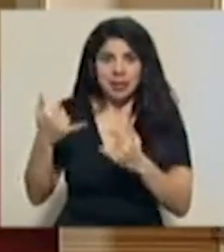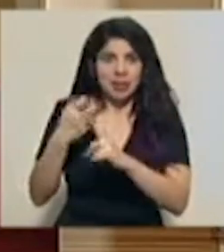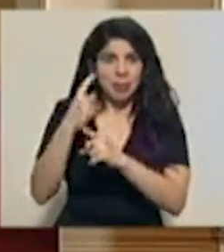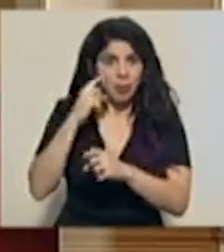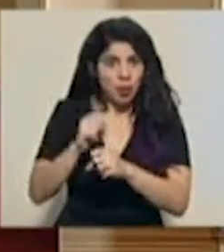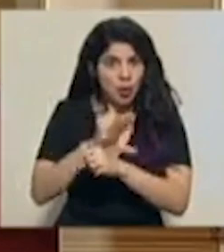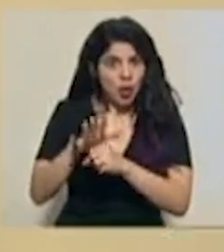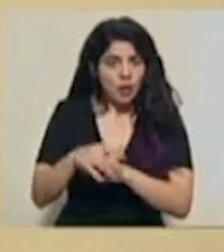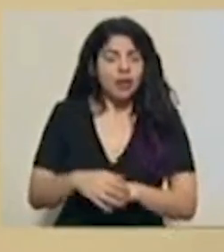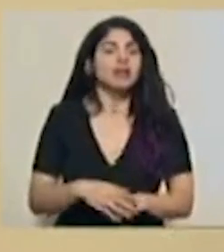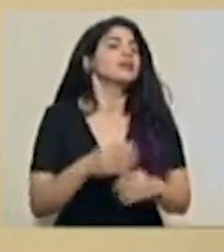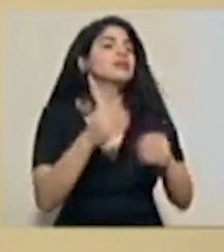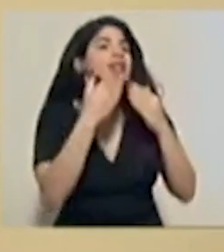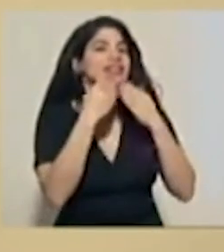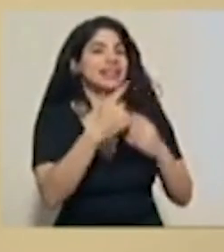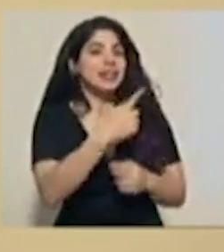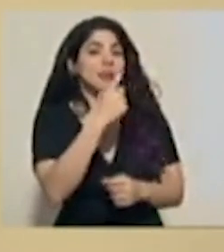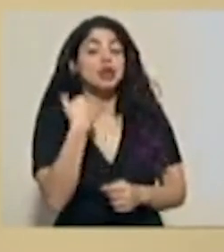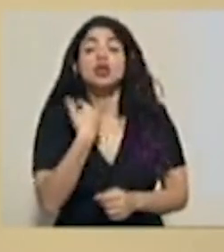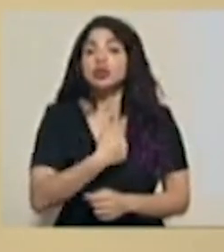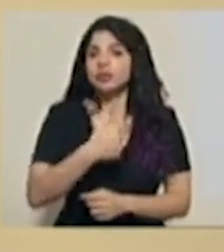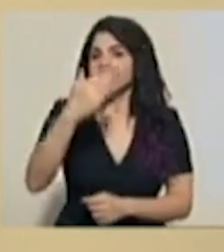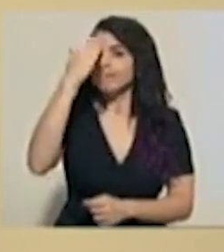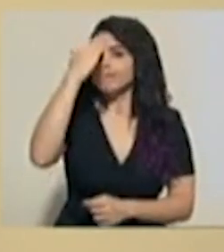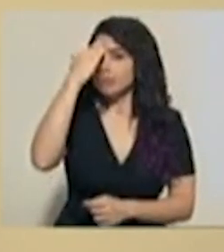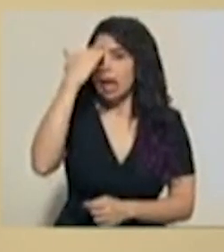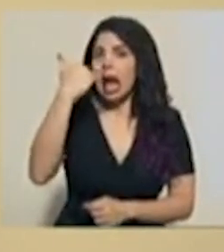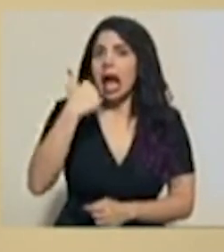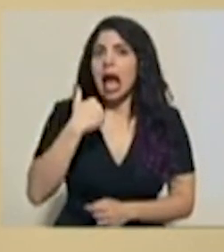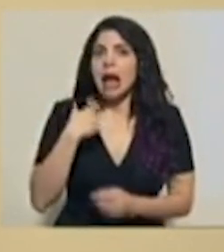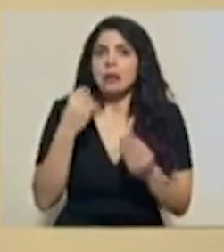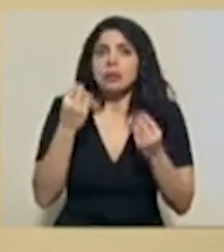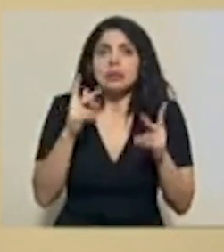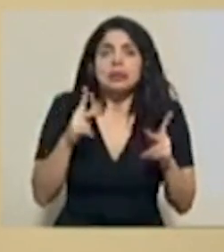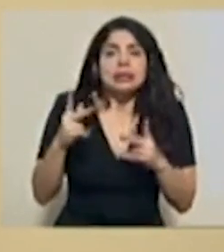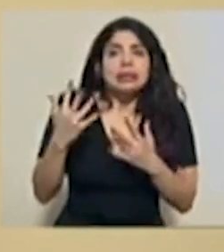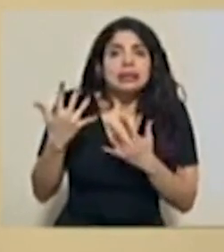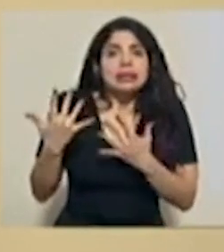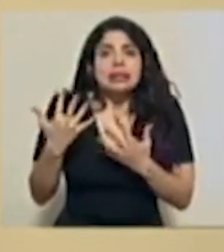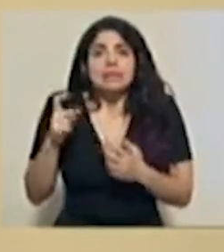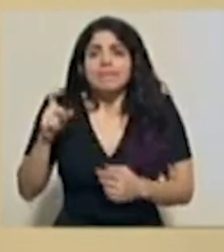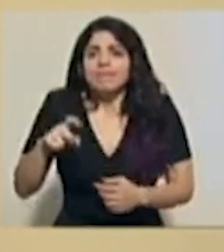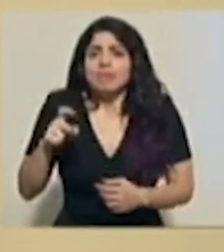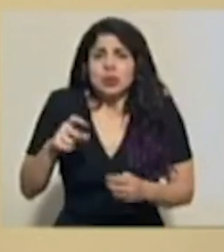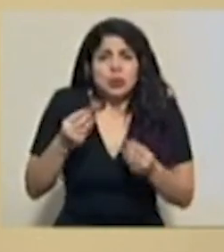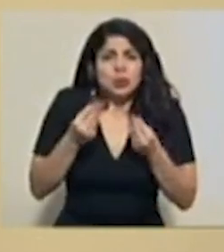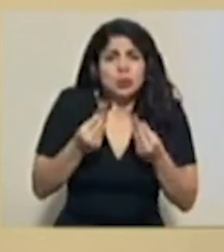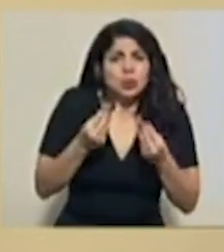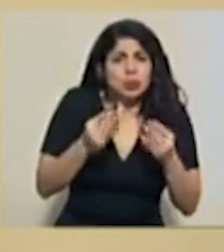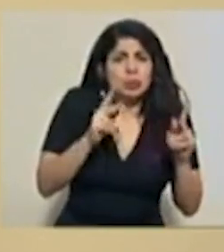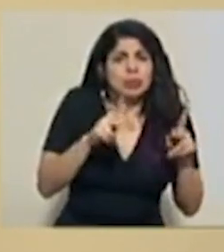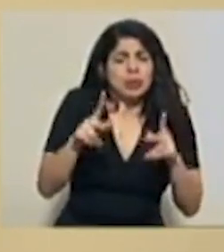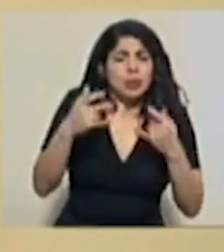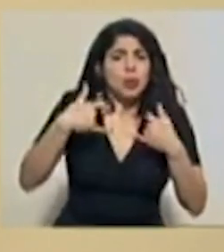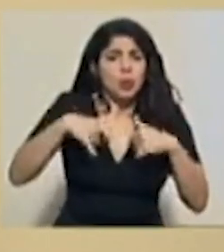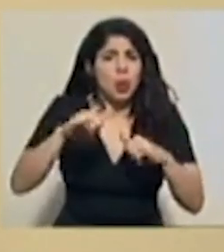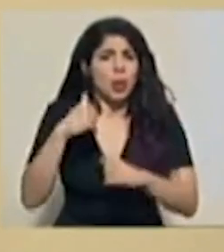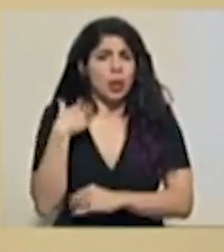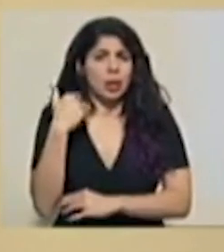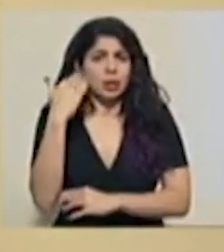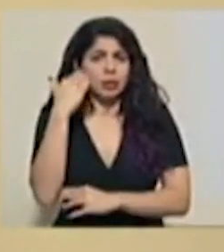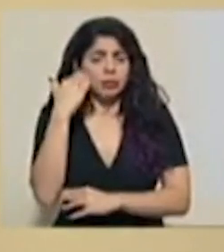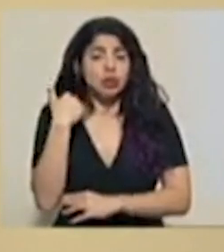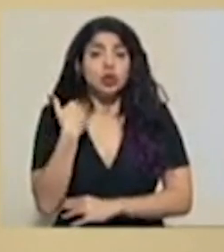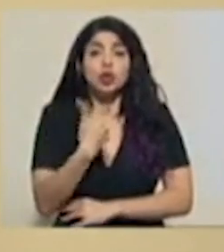Muchas gracias por la pregunta. Sabemos que hay una gran expectativa y una gran necesidad todavía para muchísimas personas. Si bien